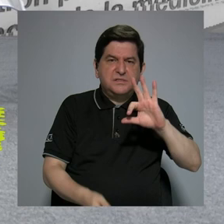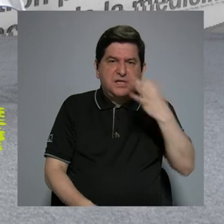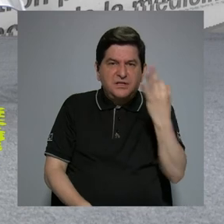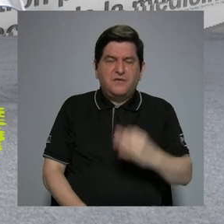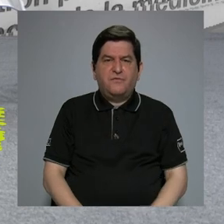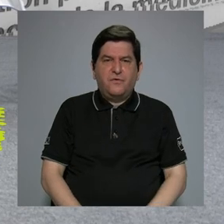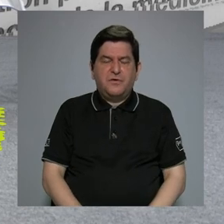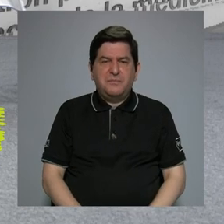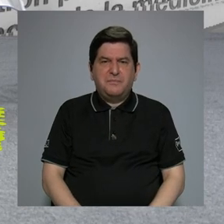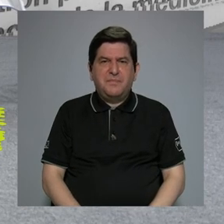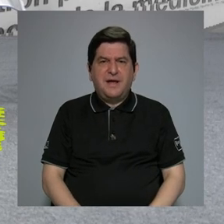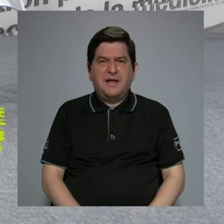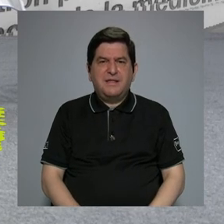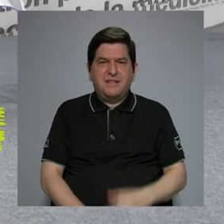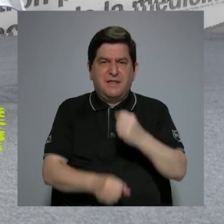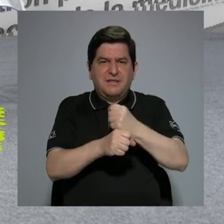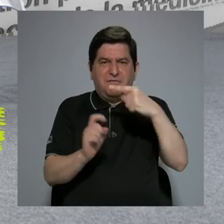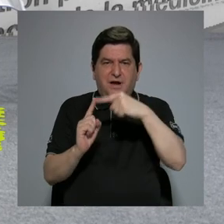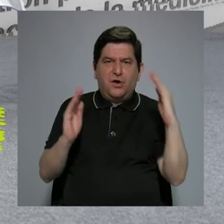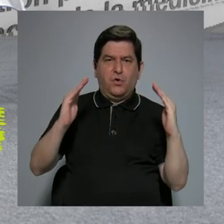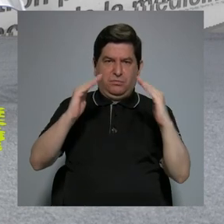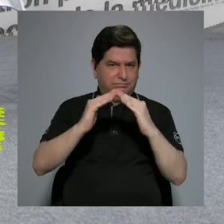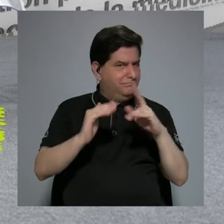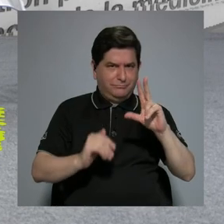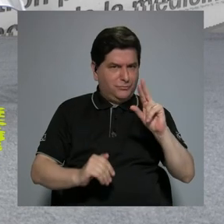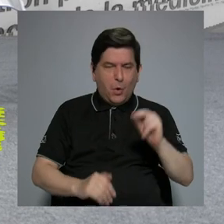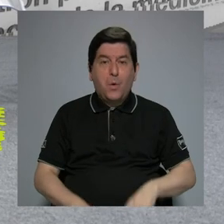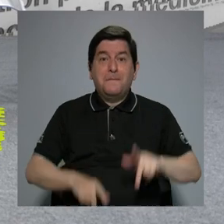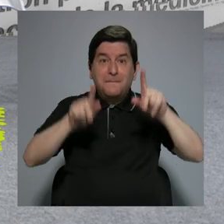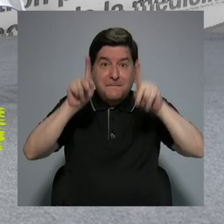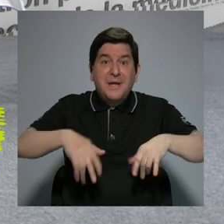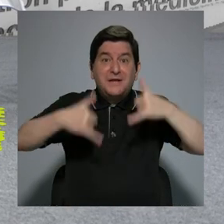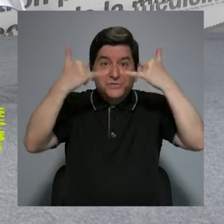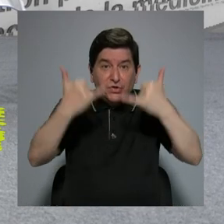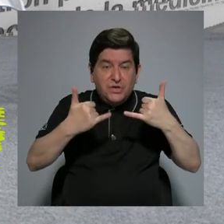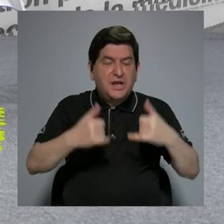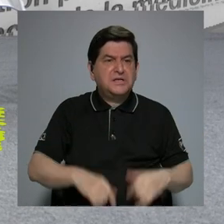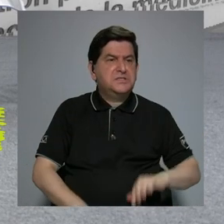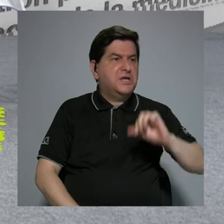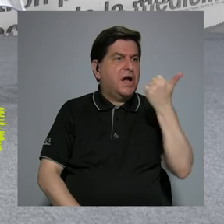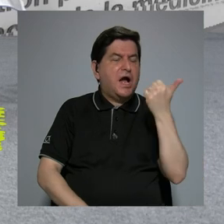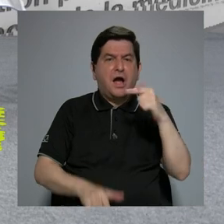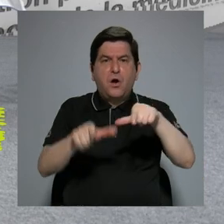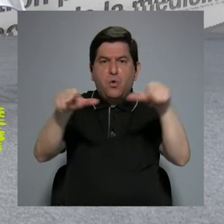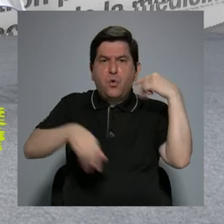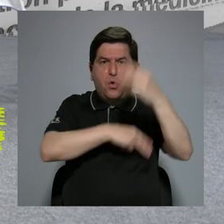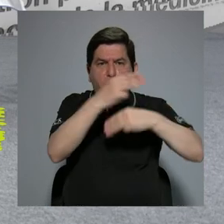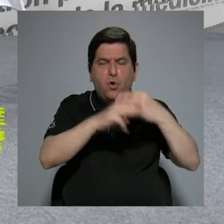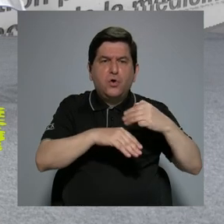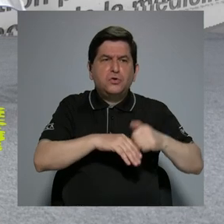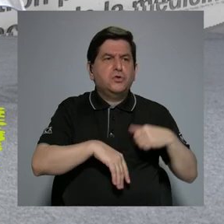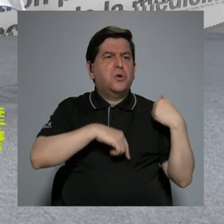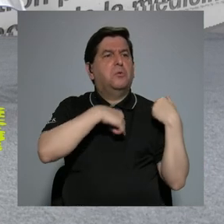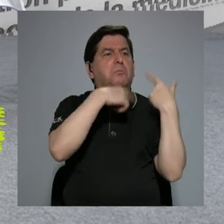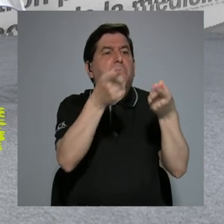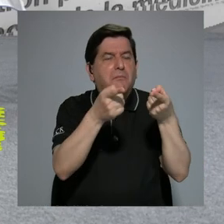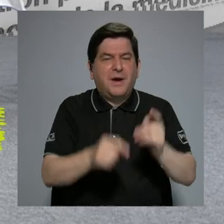de teletrabajo, sino que también la gente se va a otras partes del mundo. ¿Cómo